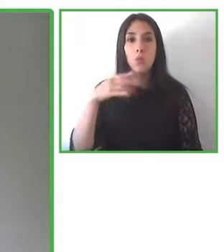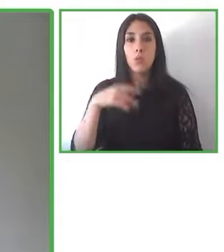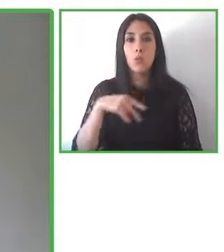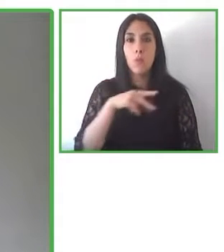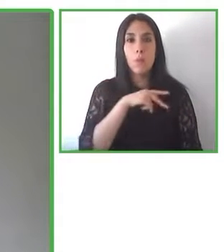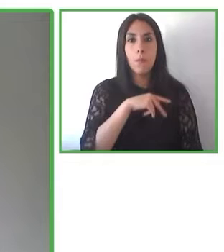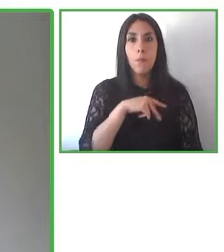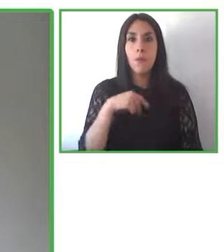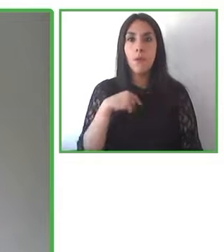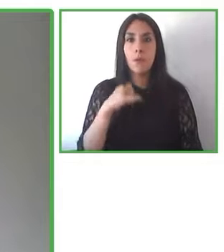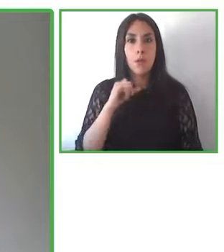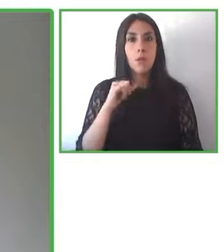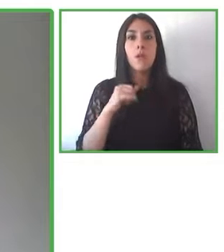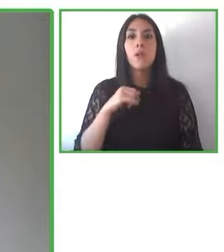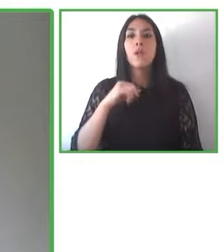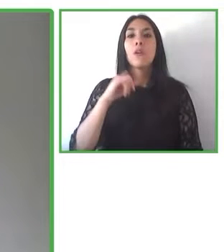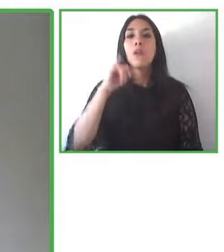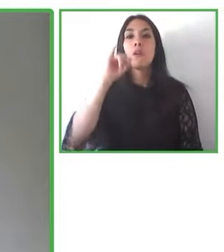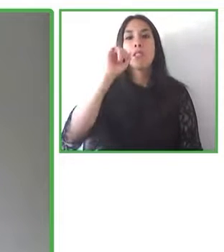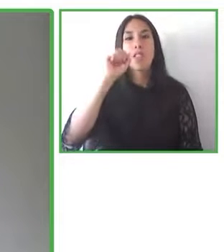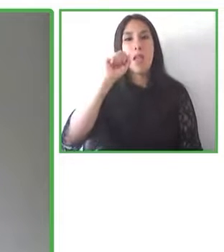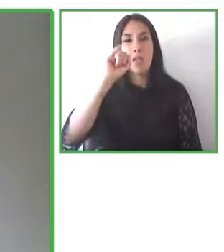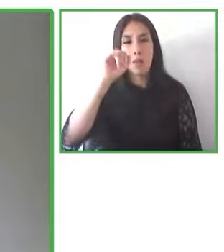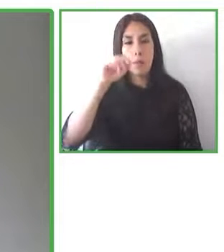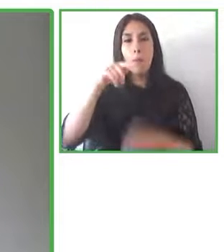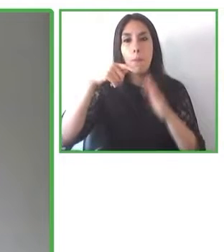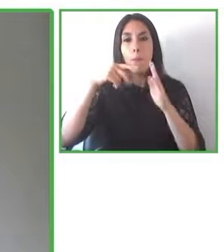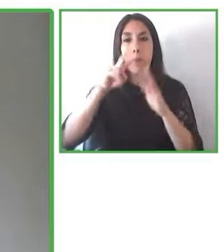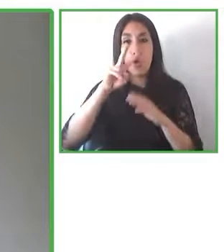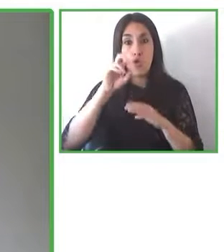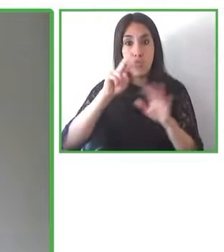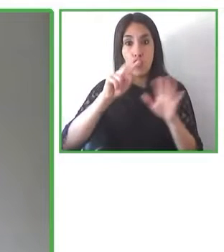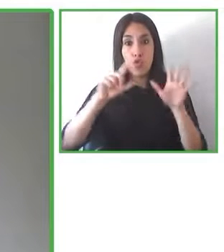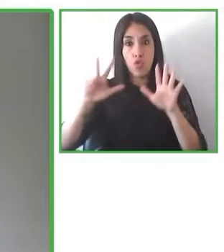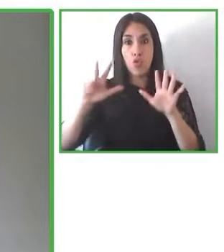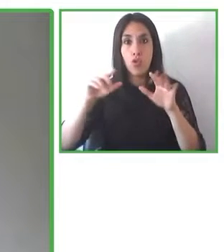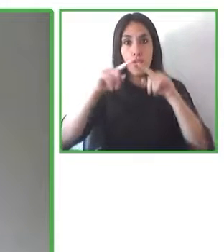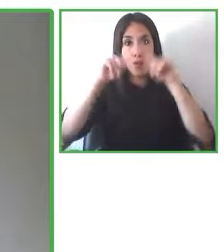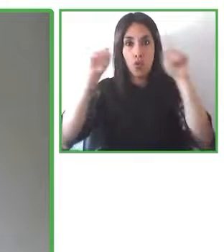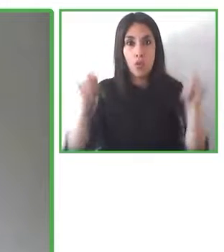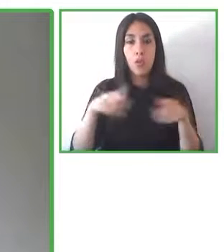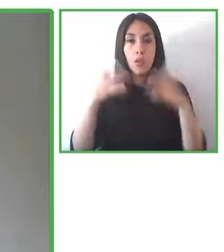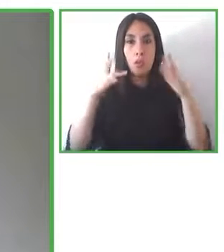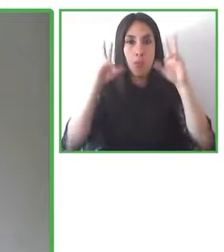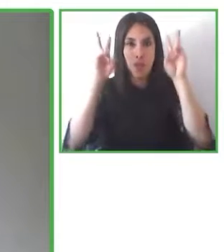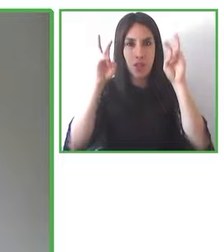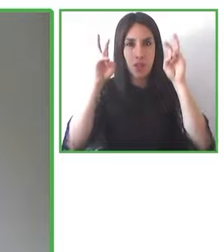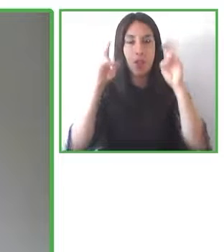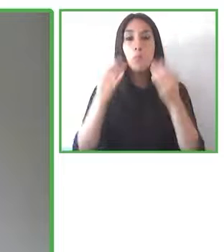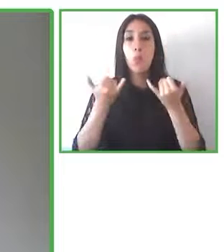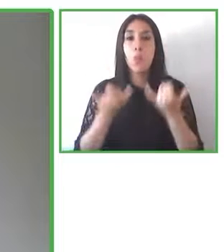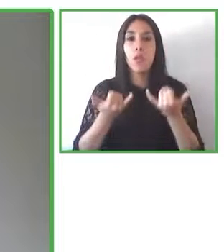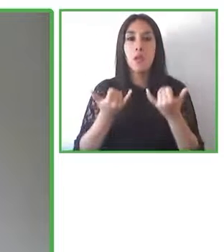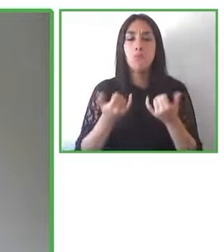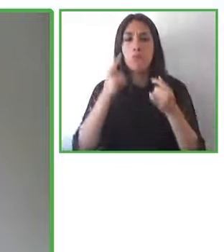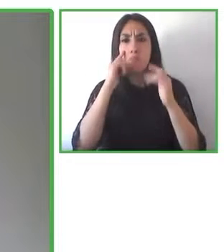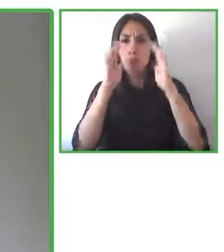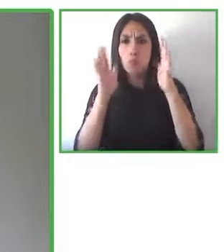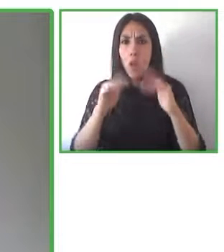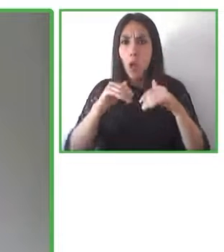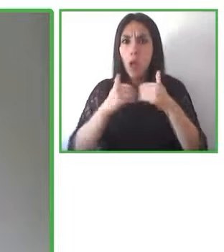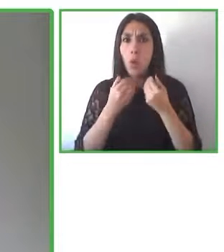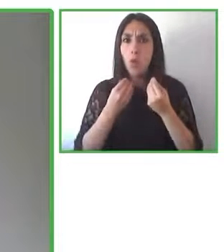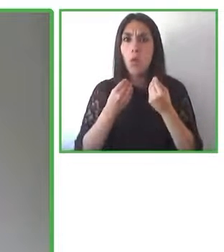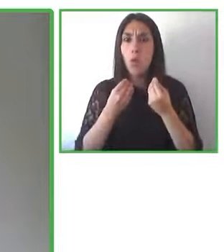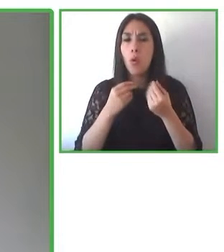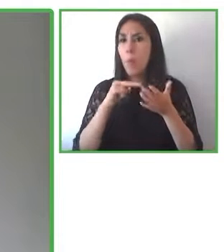que son las fichas temáticas y ella nos va a contar de qué se trata y animarlas a buscarla y descargarla.